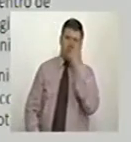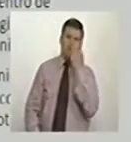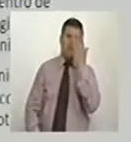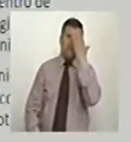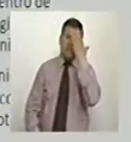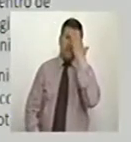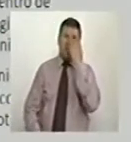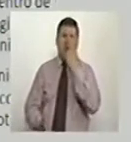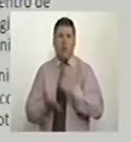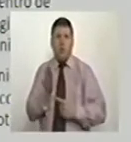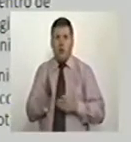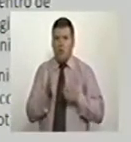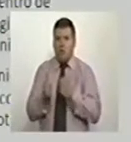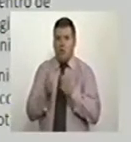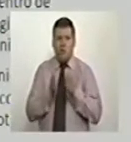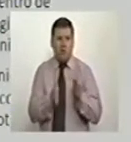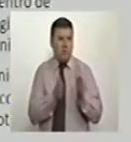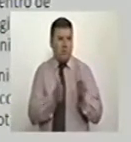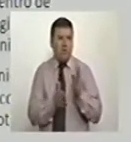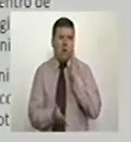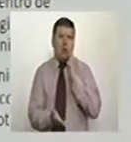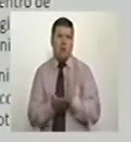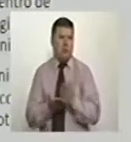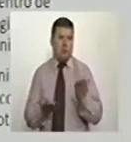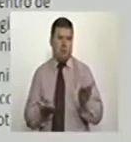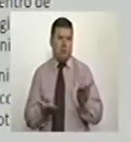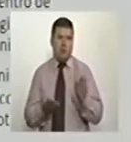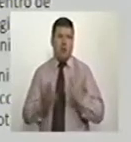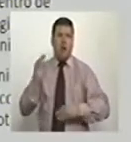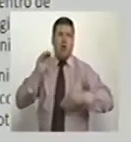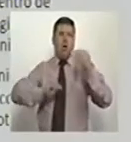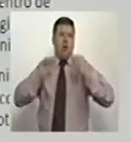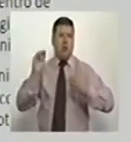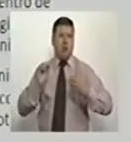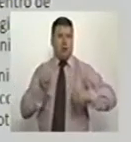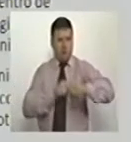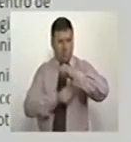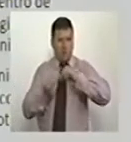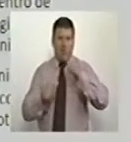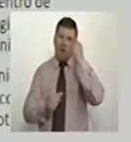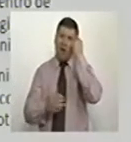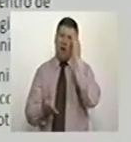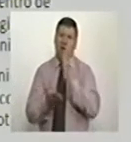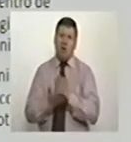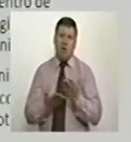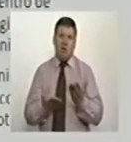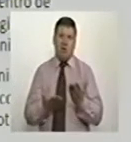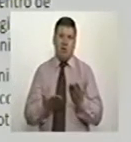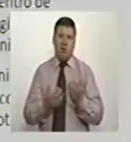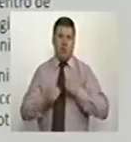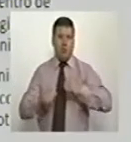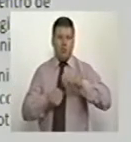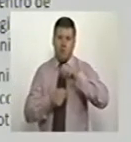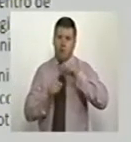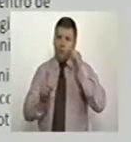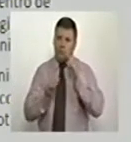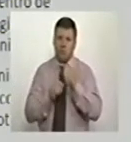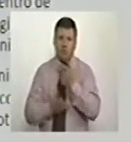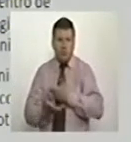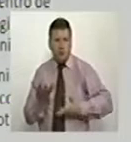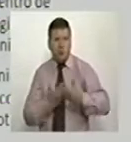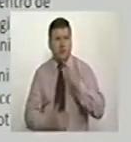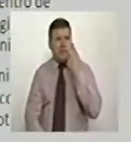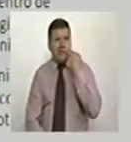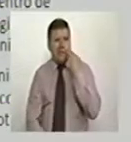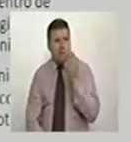saber de qué camino vamos, sin caer en incoherencias, sacrificando muchas veces sectores y movimientos. Compartir las